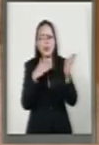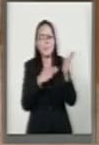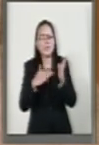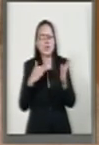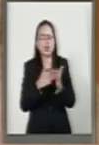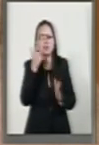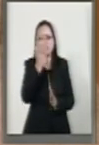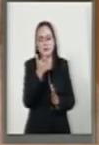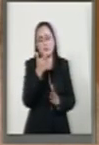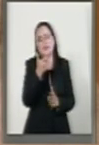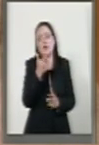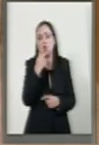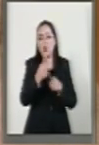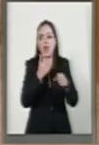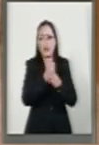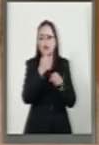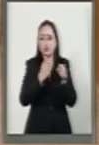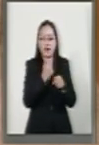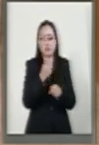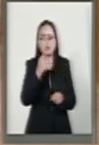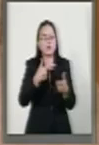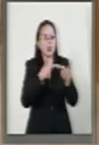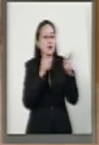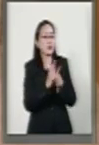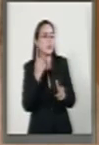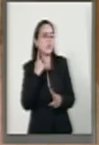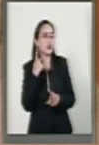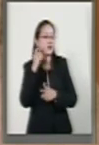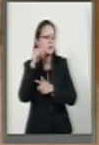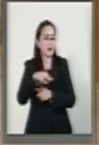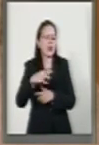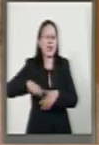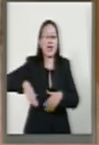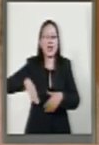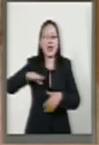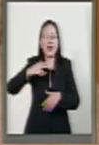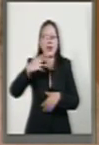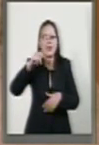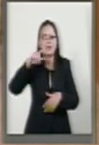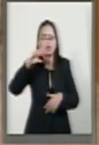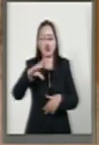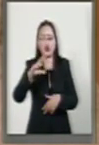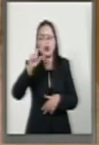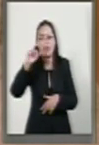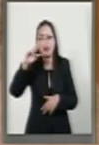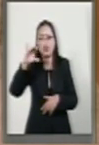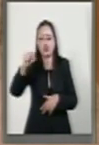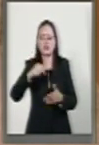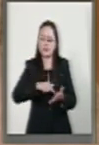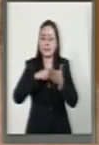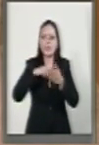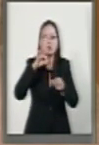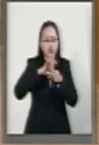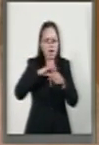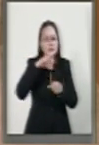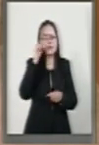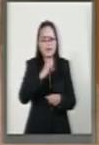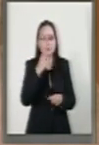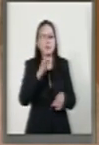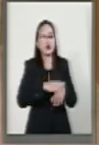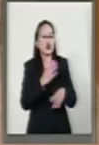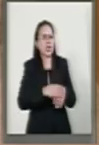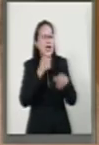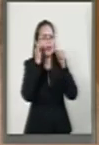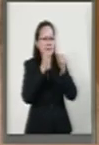de pesos a la fecha. Acción Nacional, como bien lo dijo el senador Héctor Larios, votará a favor de este dictamen porque atiende una problemática que,